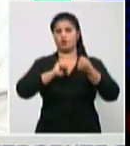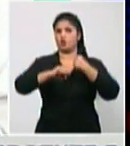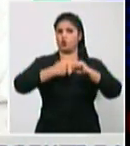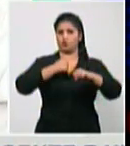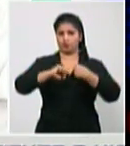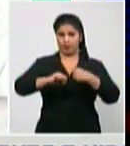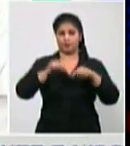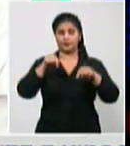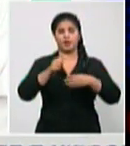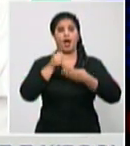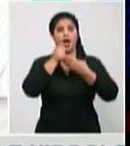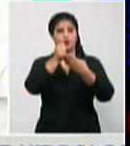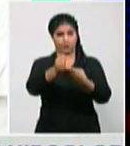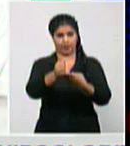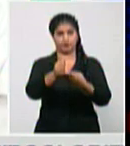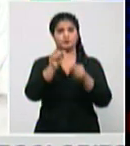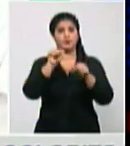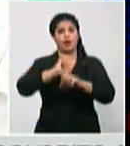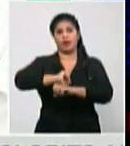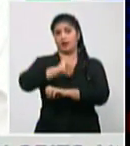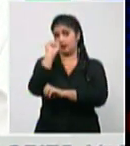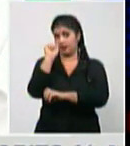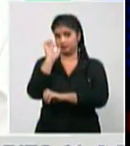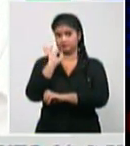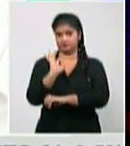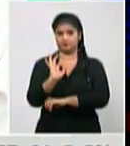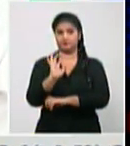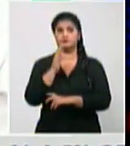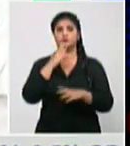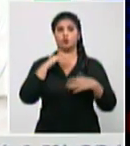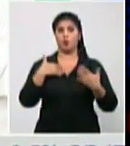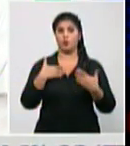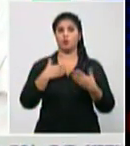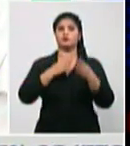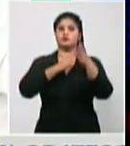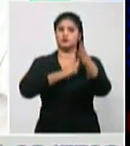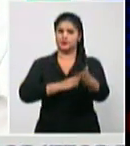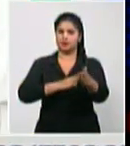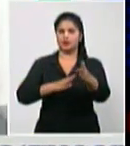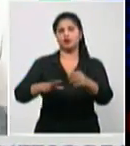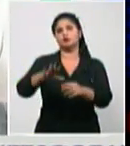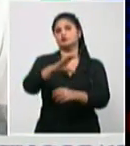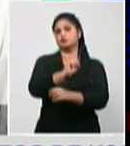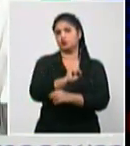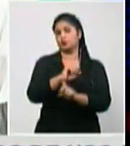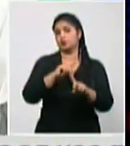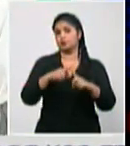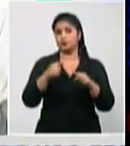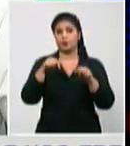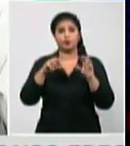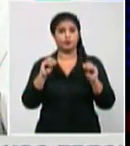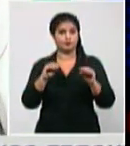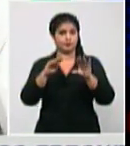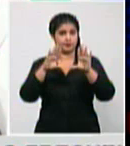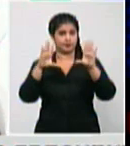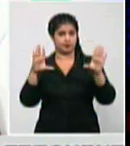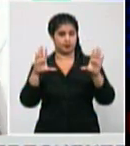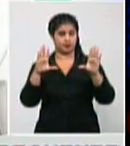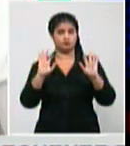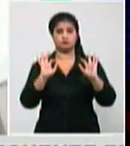esto se logre y se logre con la mayor responsabilidad porque reitero creo que esta mañana yo lo veía